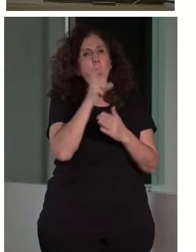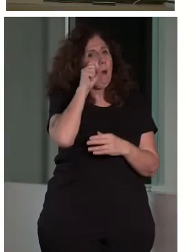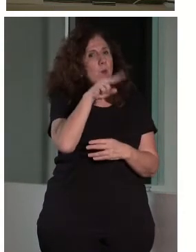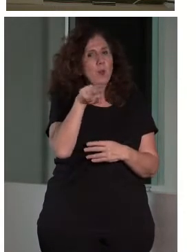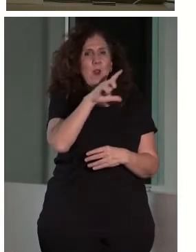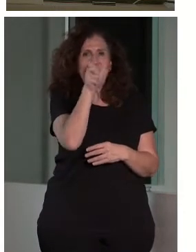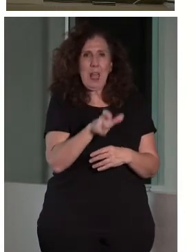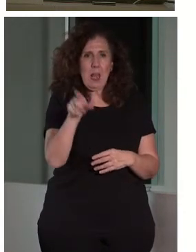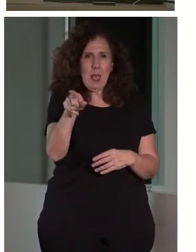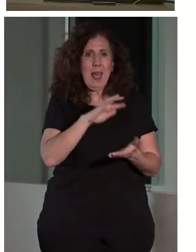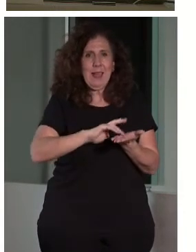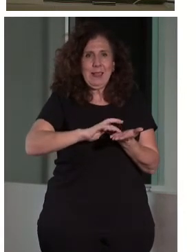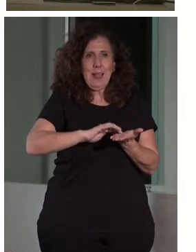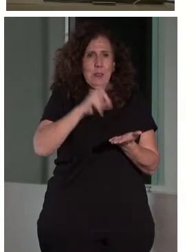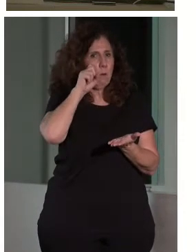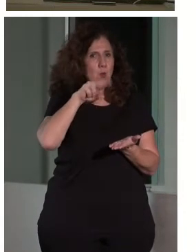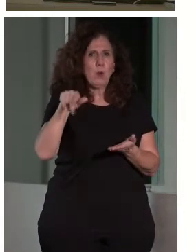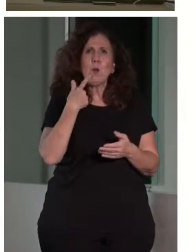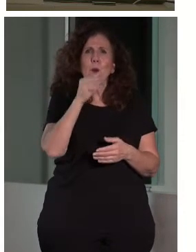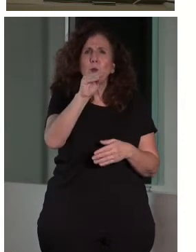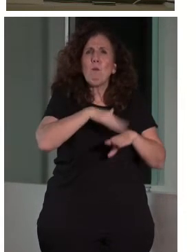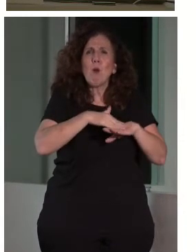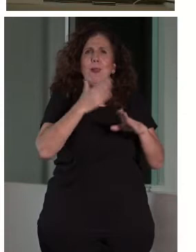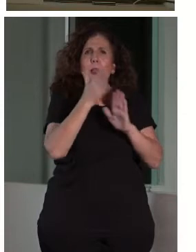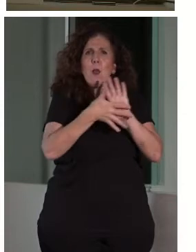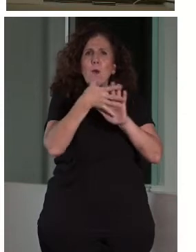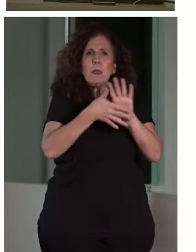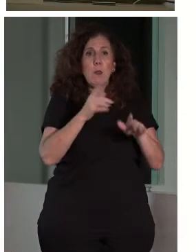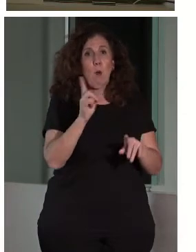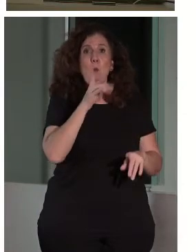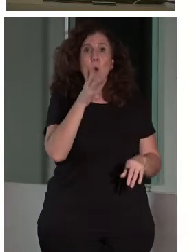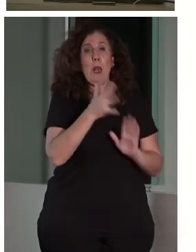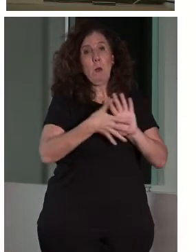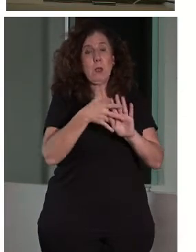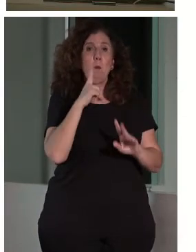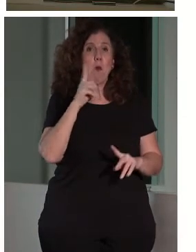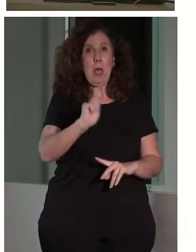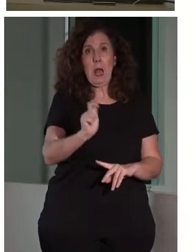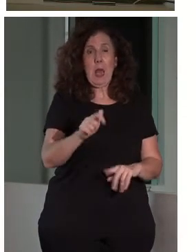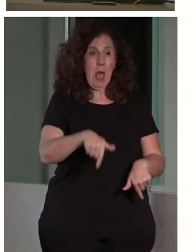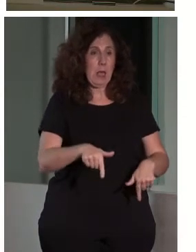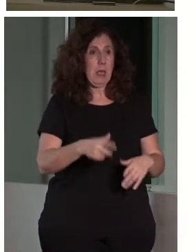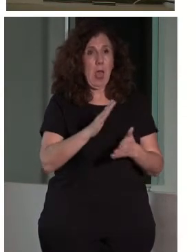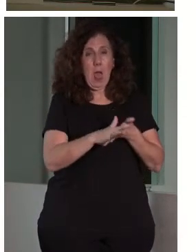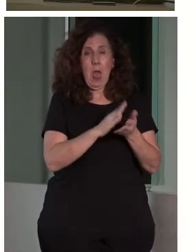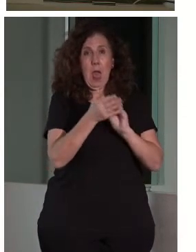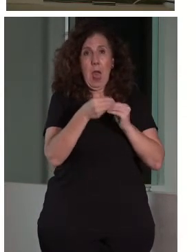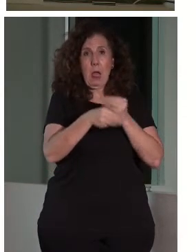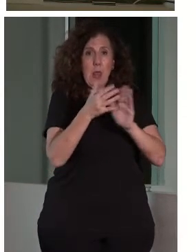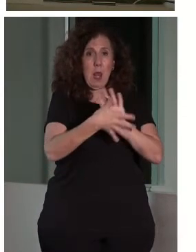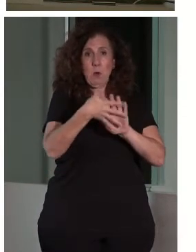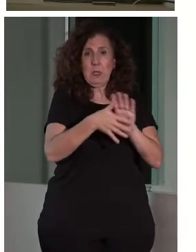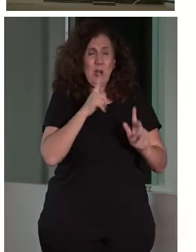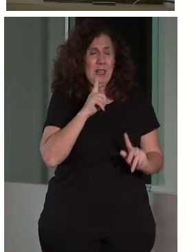Y yo les preguntaba por qué no tenían lengua de signos. Y me decían, es que es muy cara. O sea, aquí hacer lengua de signos es carísima, no podemos pagarla.